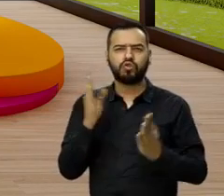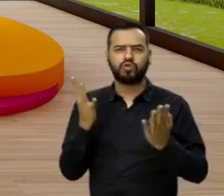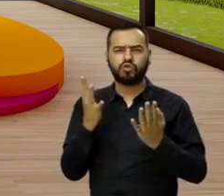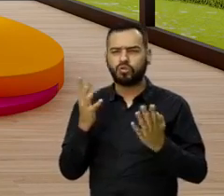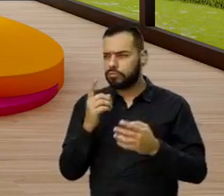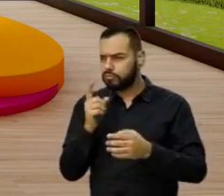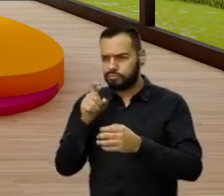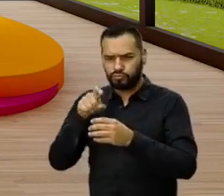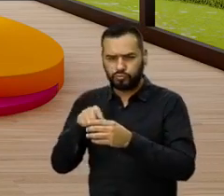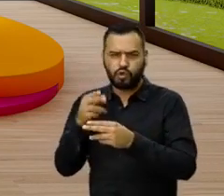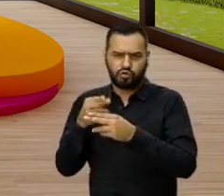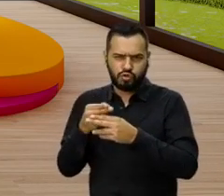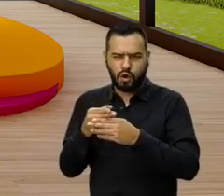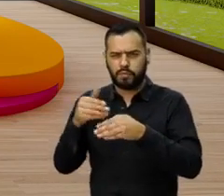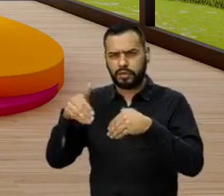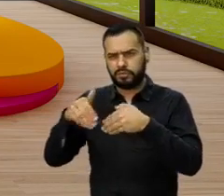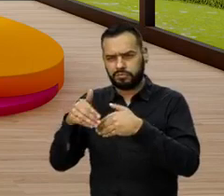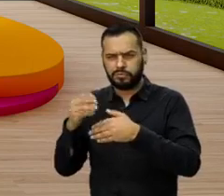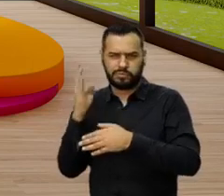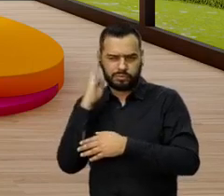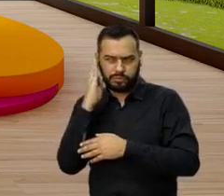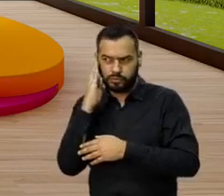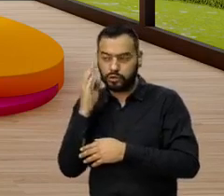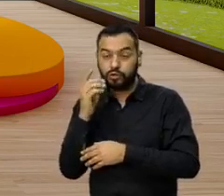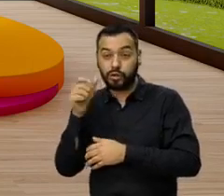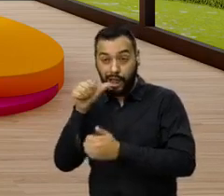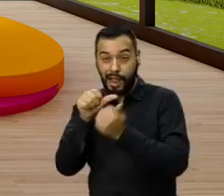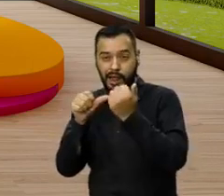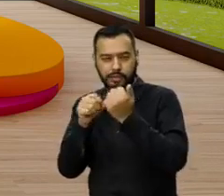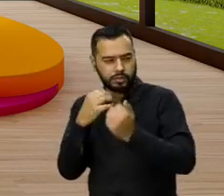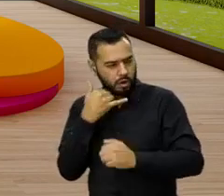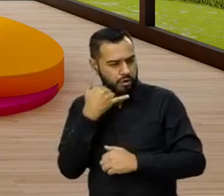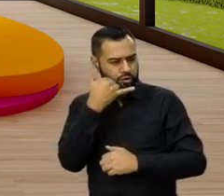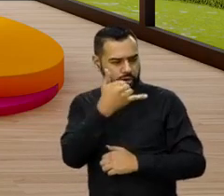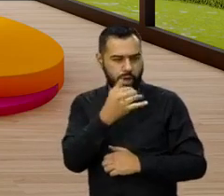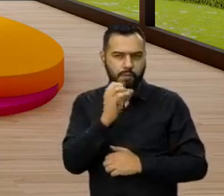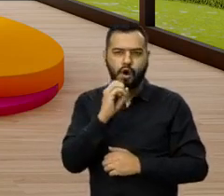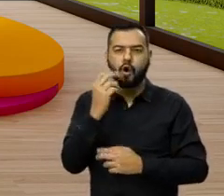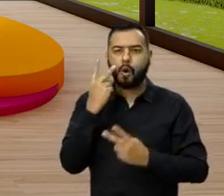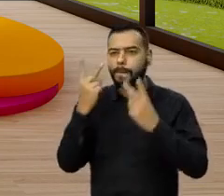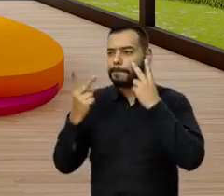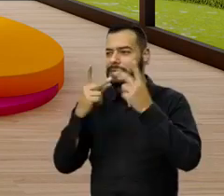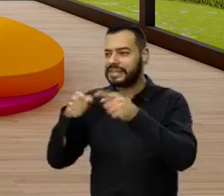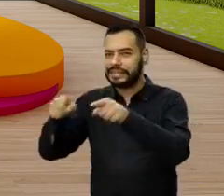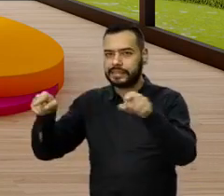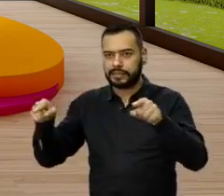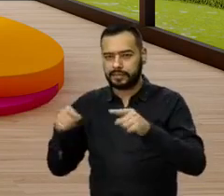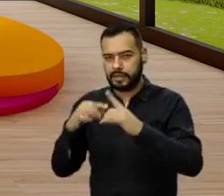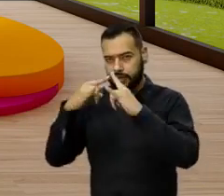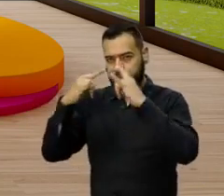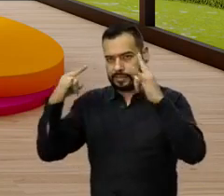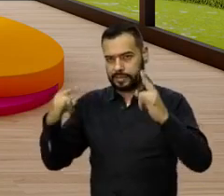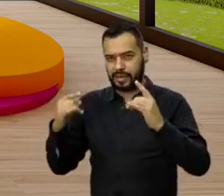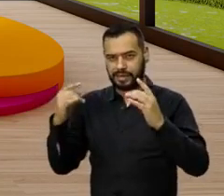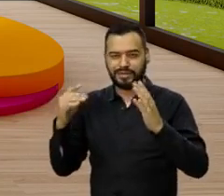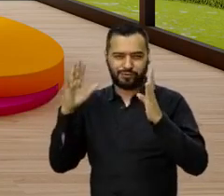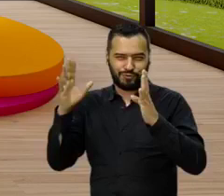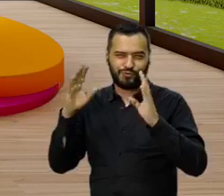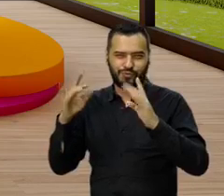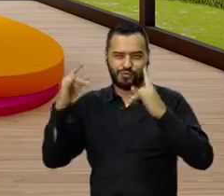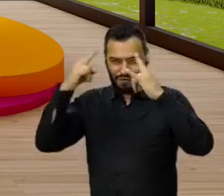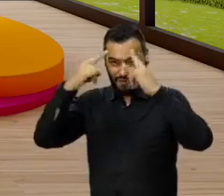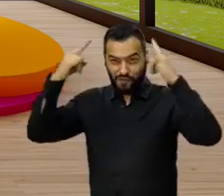dejar registrarse, uno de nuestros asesores se comunicará con ustedes o visitar nuestro stand directamente en la Feria de